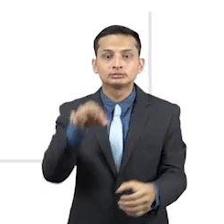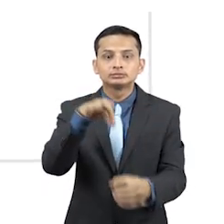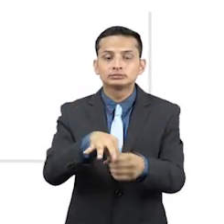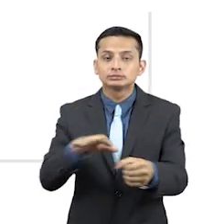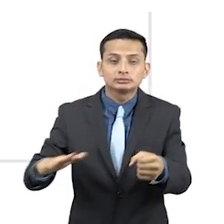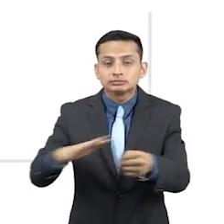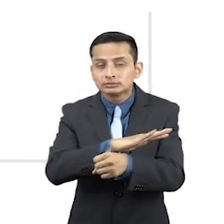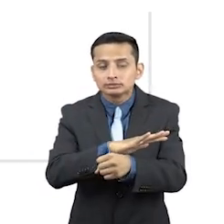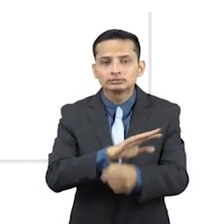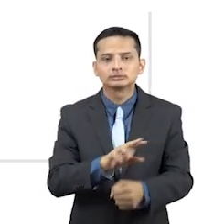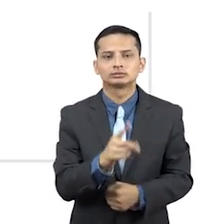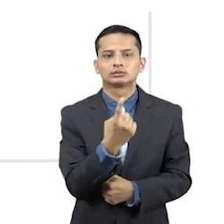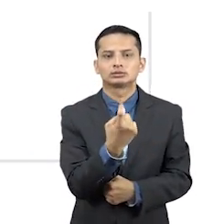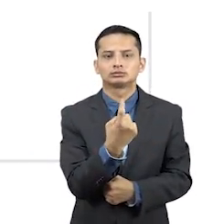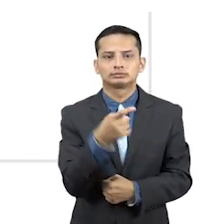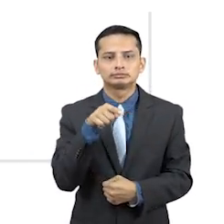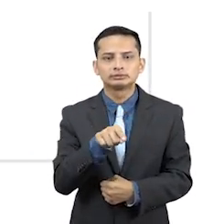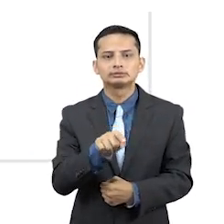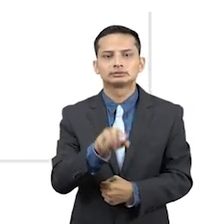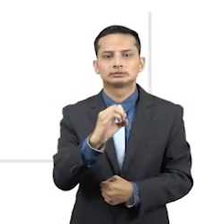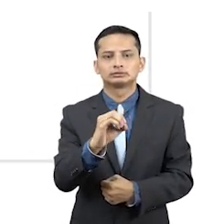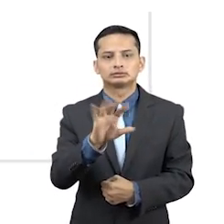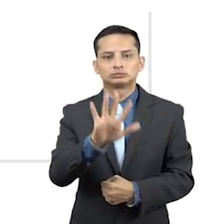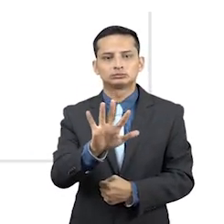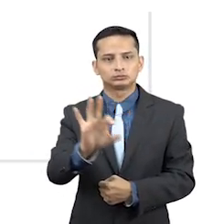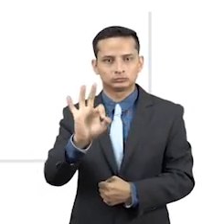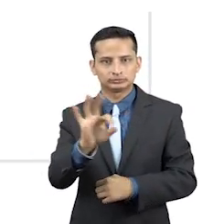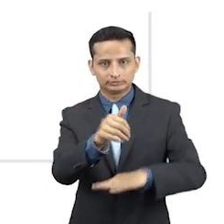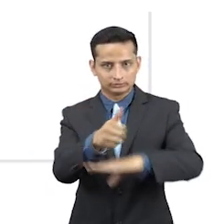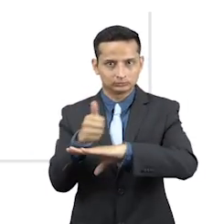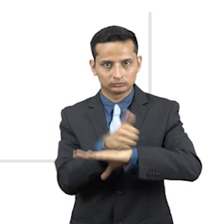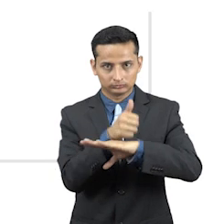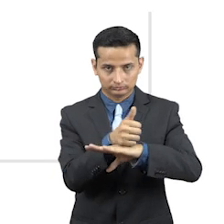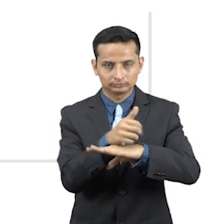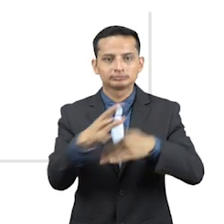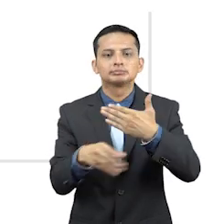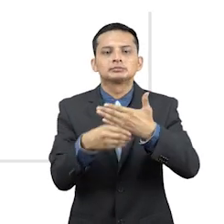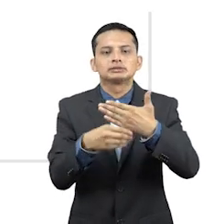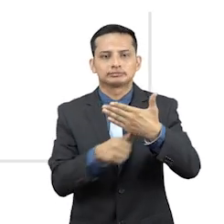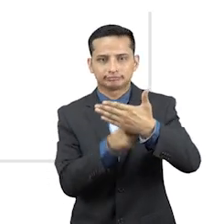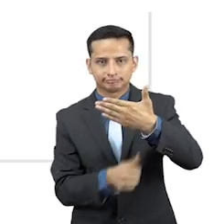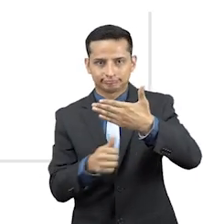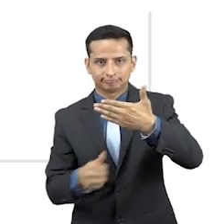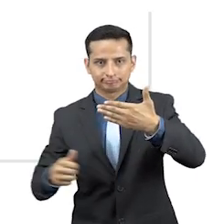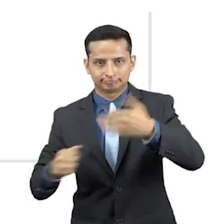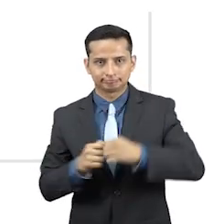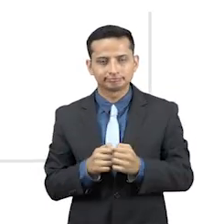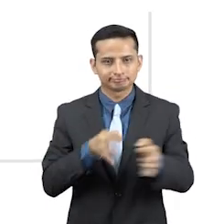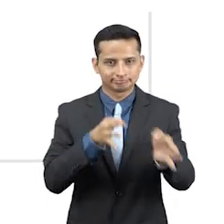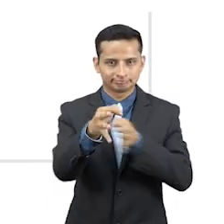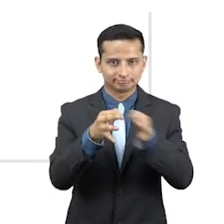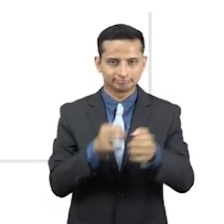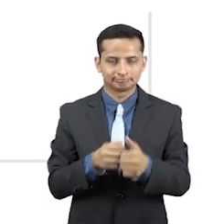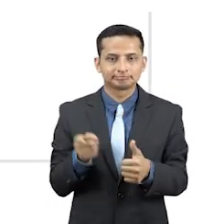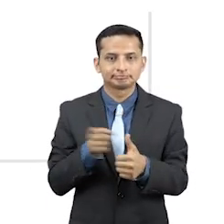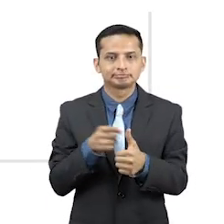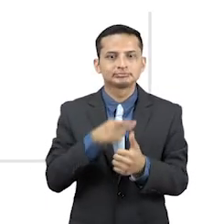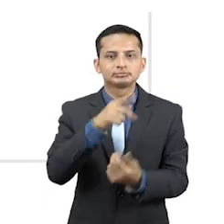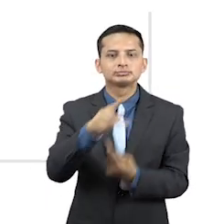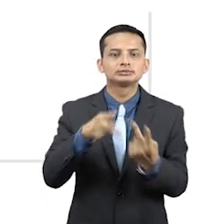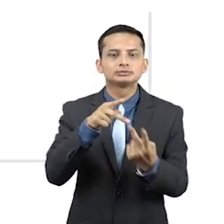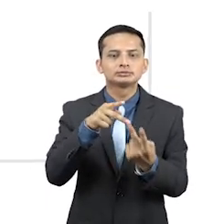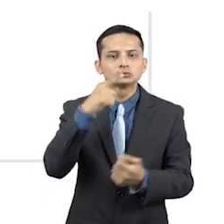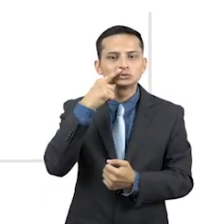ciudadanía elegirá un total de 11.059 autoridades entre principales y suplentes. De estas constan